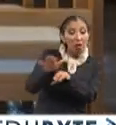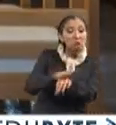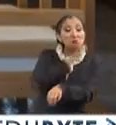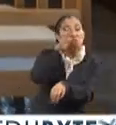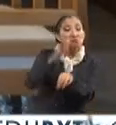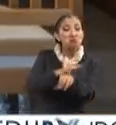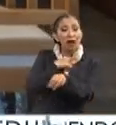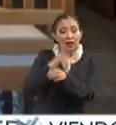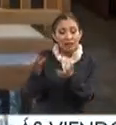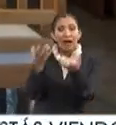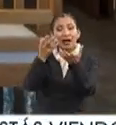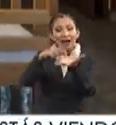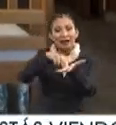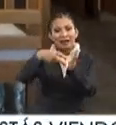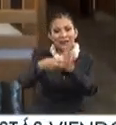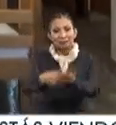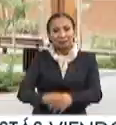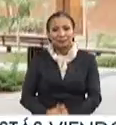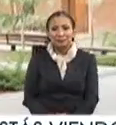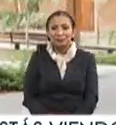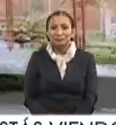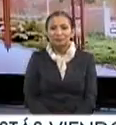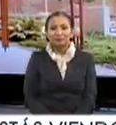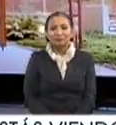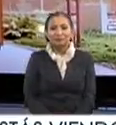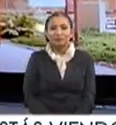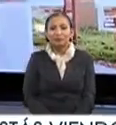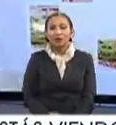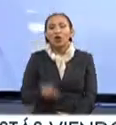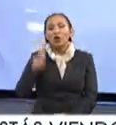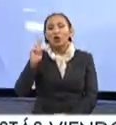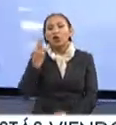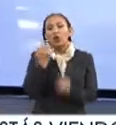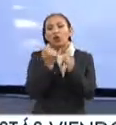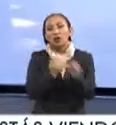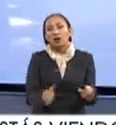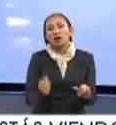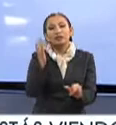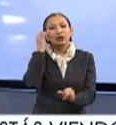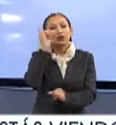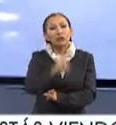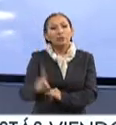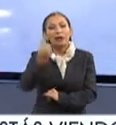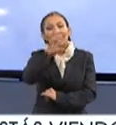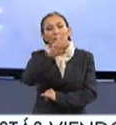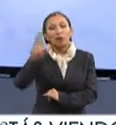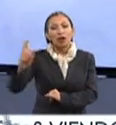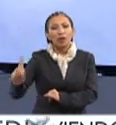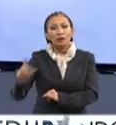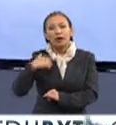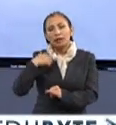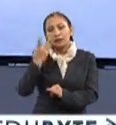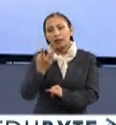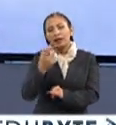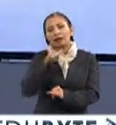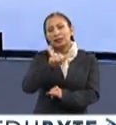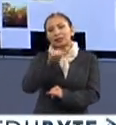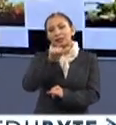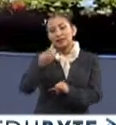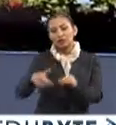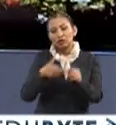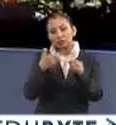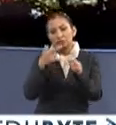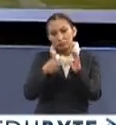excelencia y ambición arquitectónica. Y la Universidad Autónoma de Santo Domingo en República Dominicana realizó la 17ª